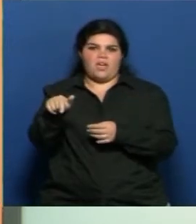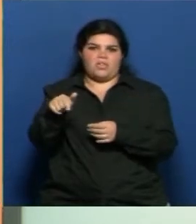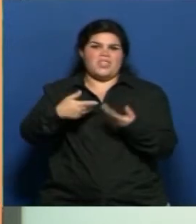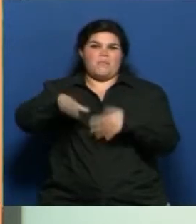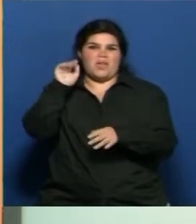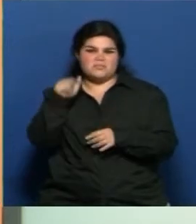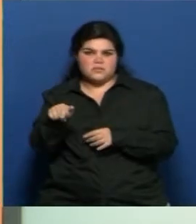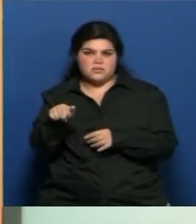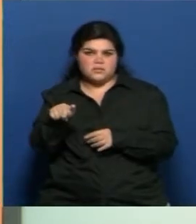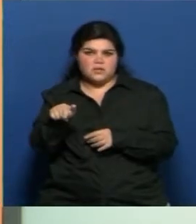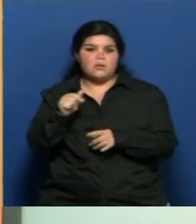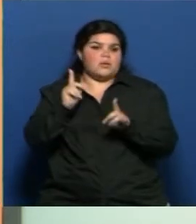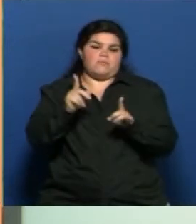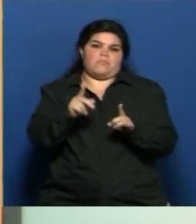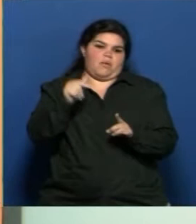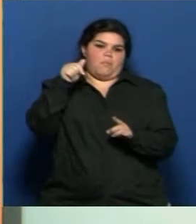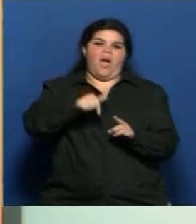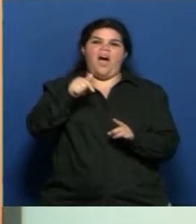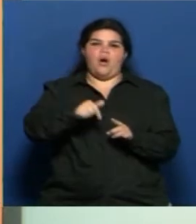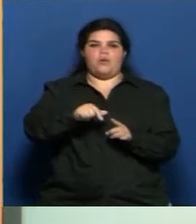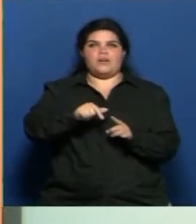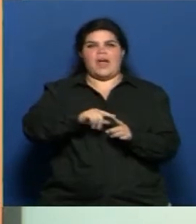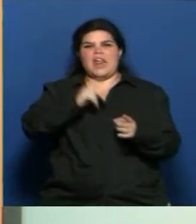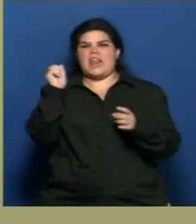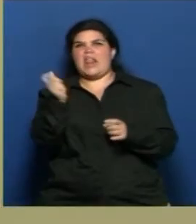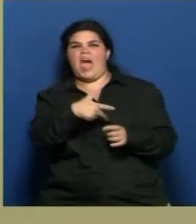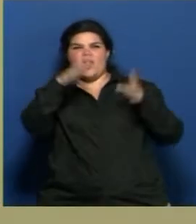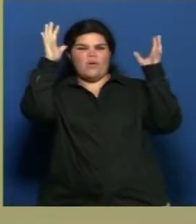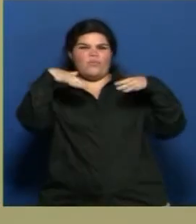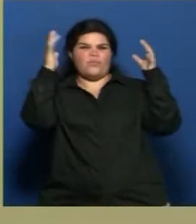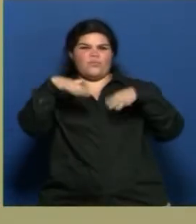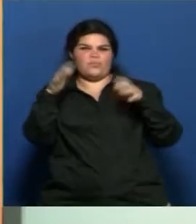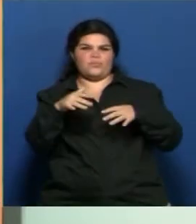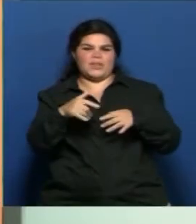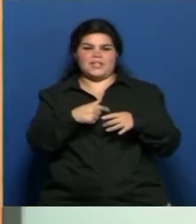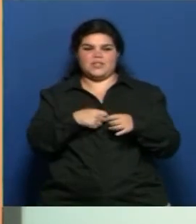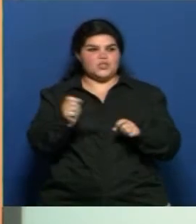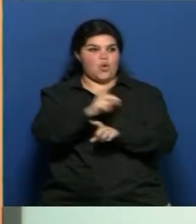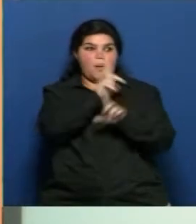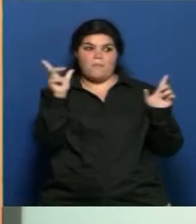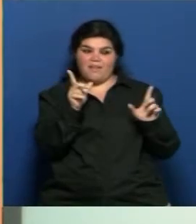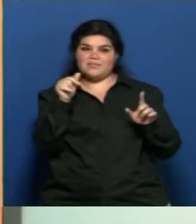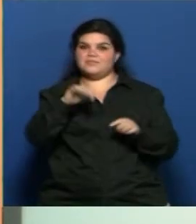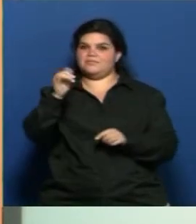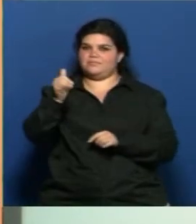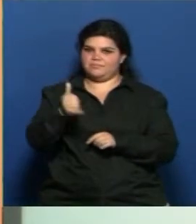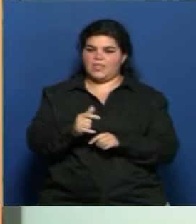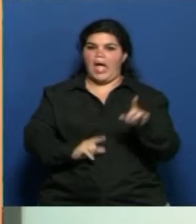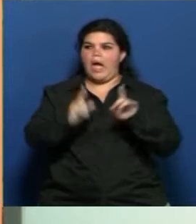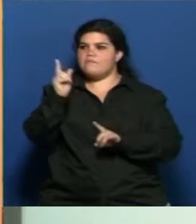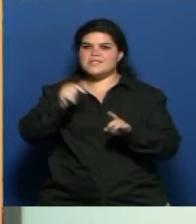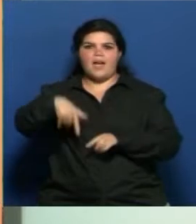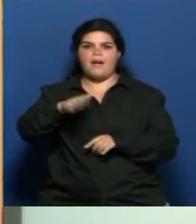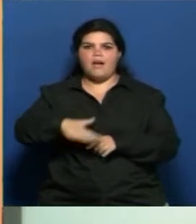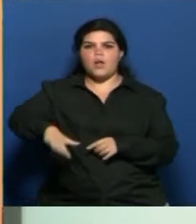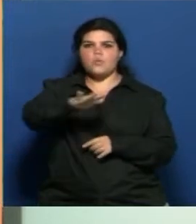estas contingencias que están sucediendo en estos días, es generalmente sorpresiva, a veces escasea el agua.